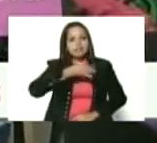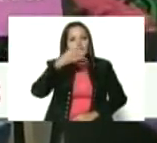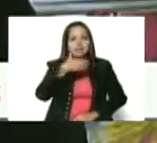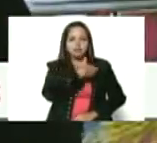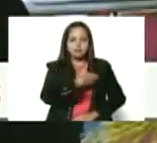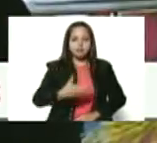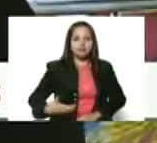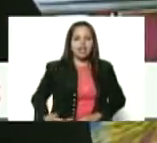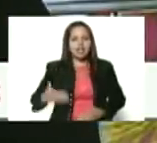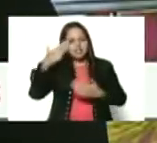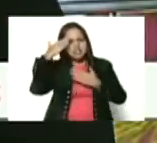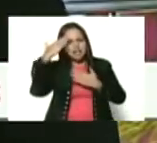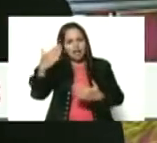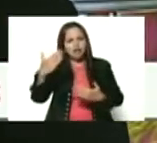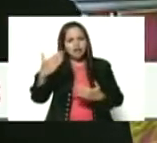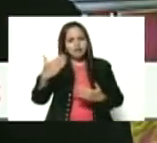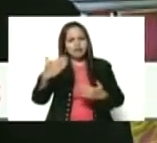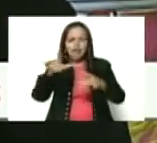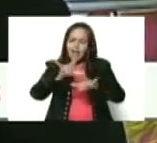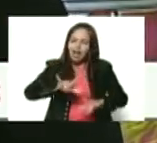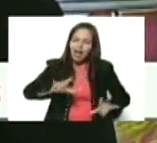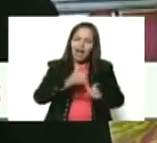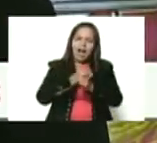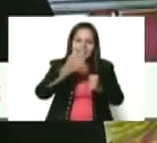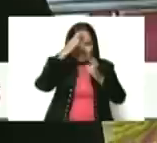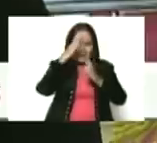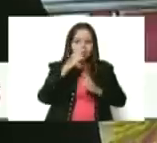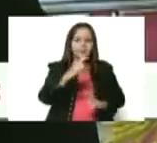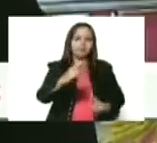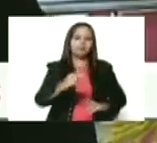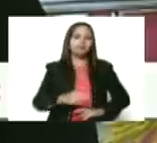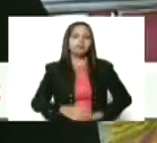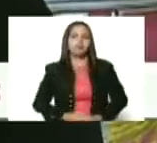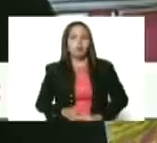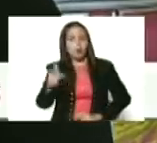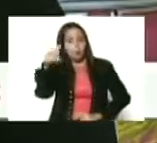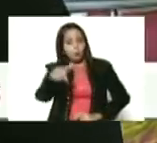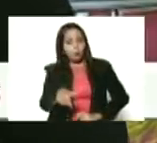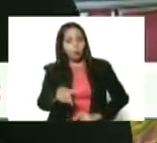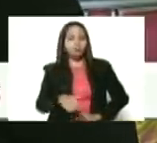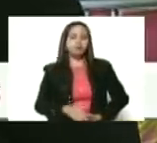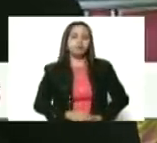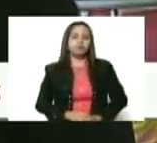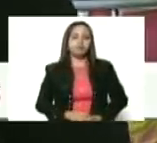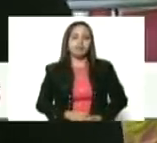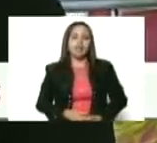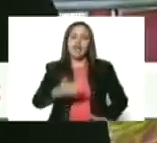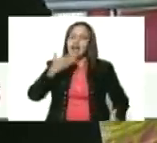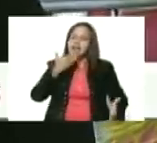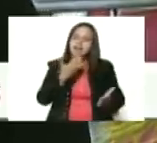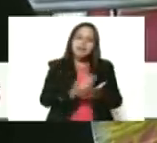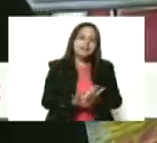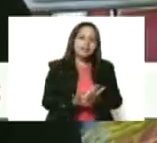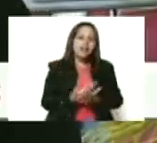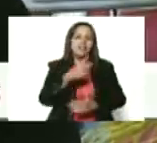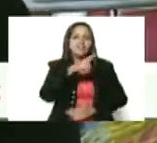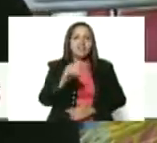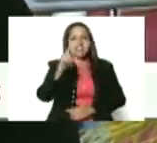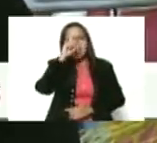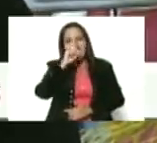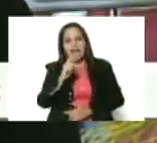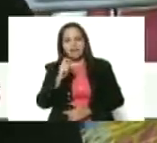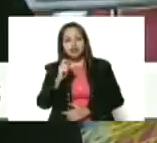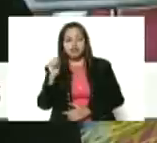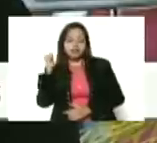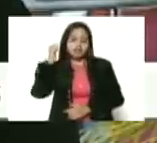presidente. Les saludo con mucho cariño y con un gran respeto. Hoy estamos muy agradecidos porque 20 años hace